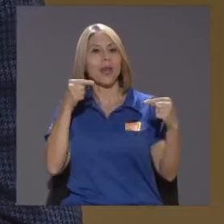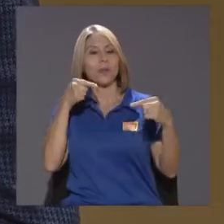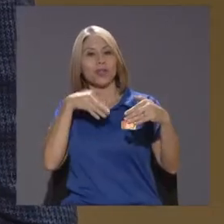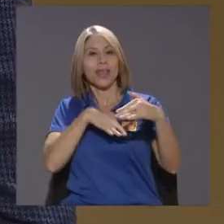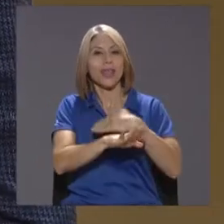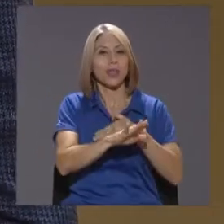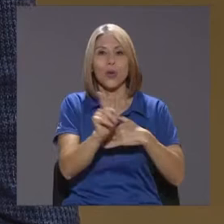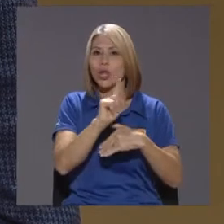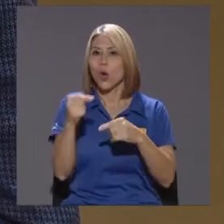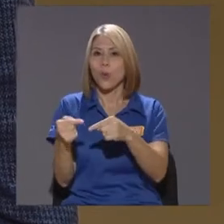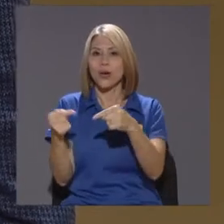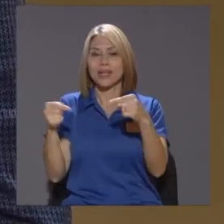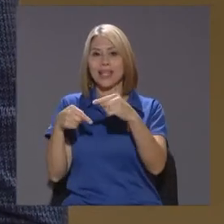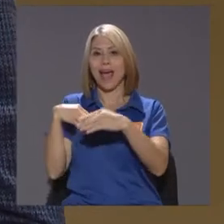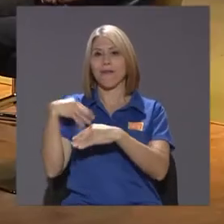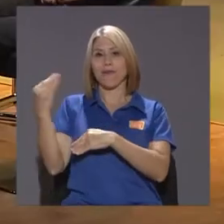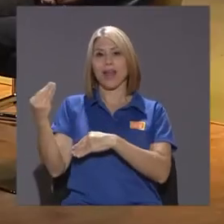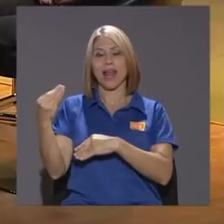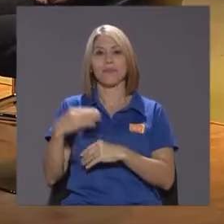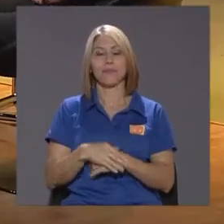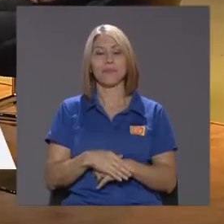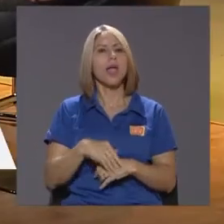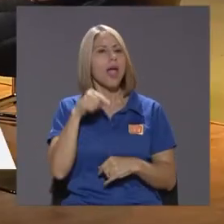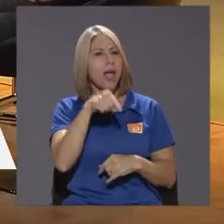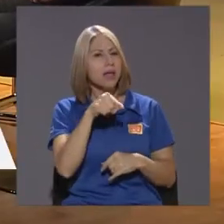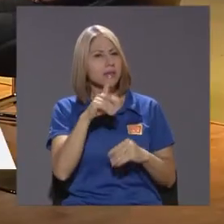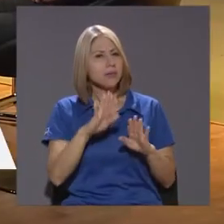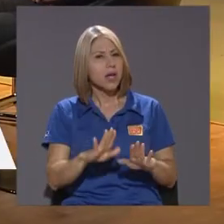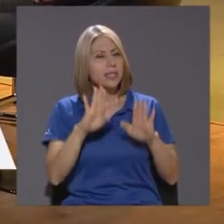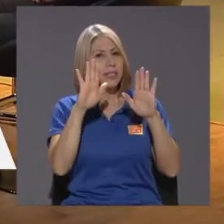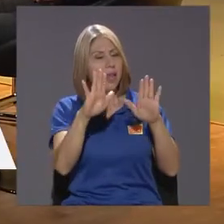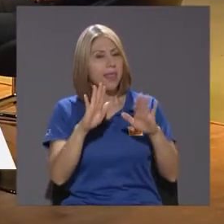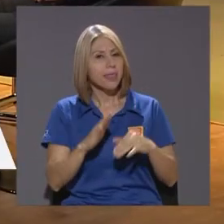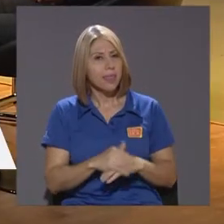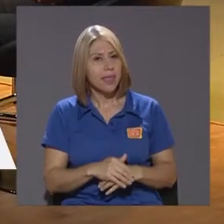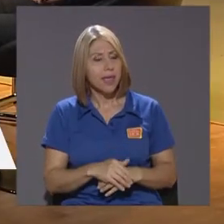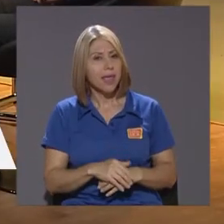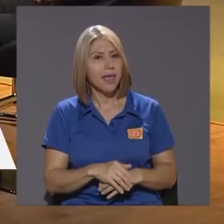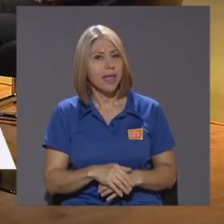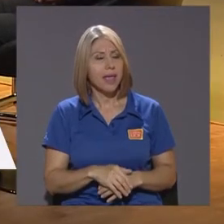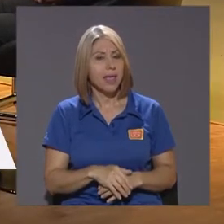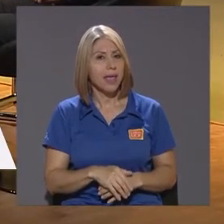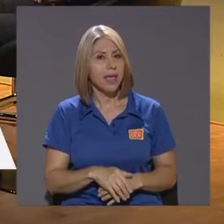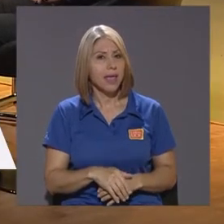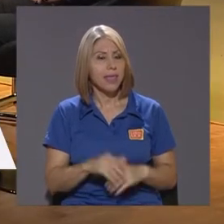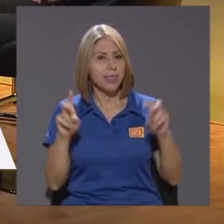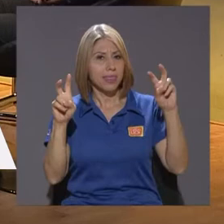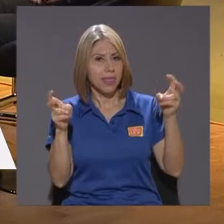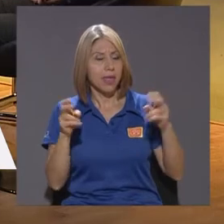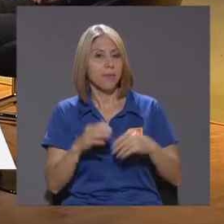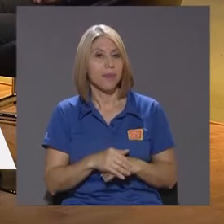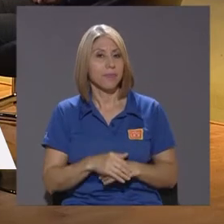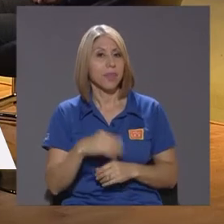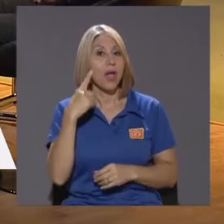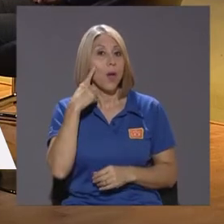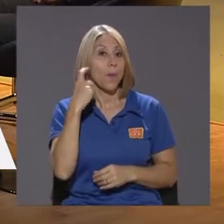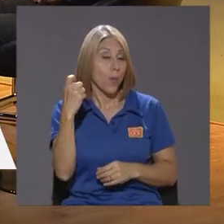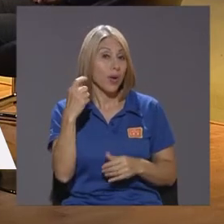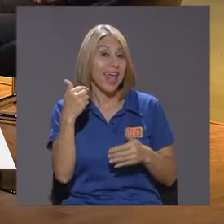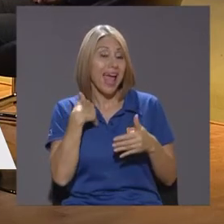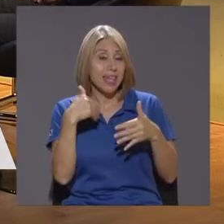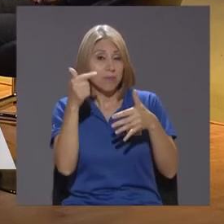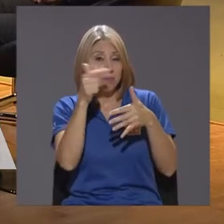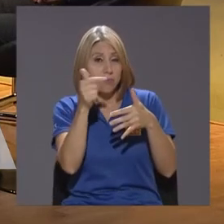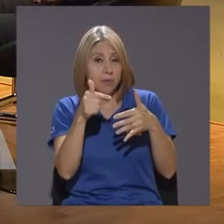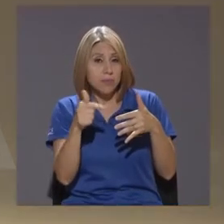Por cierto y ese es un excelente tema Porque hay una serie de